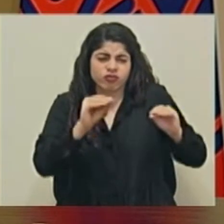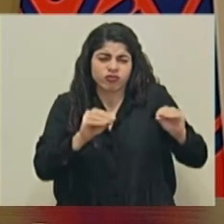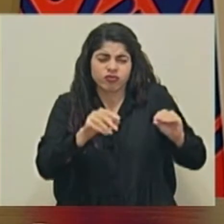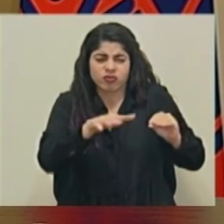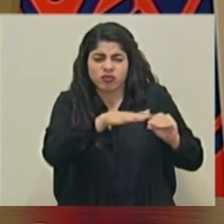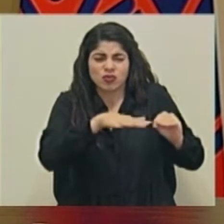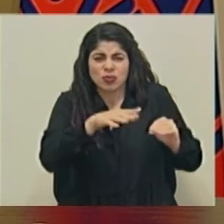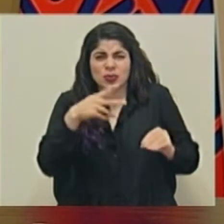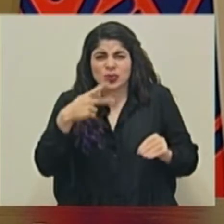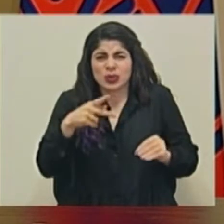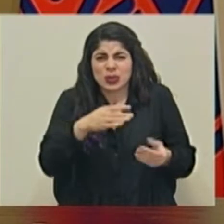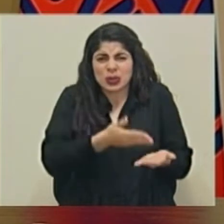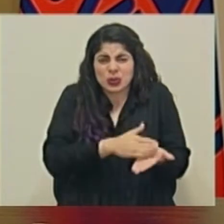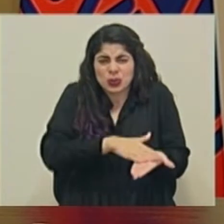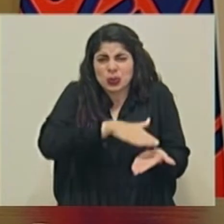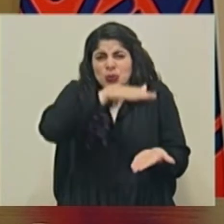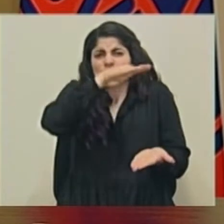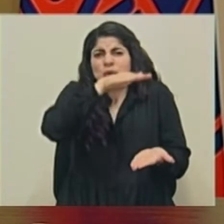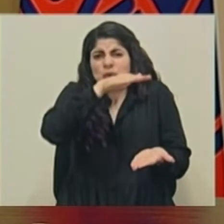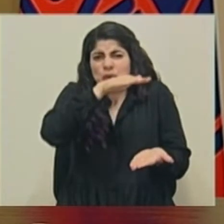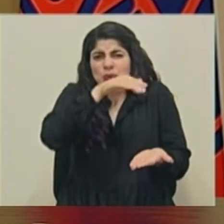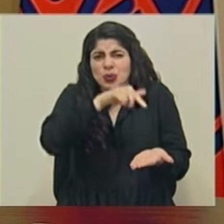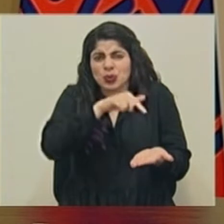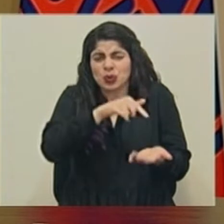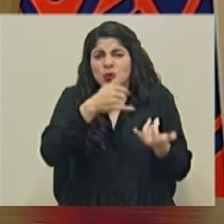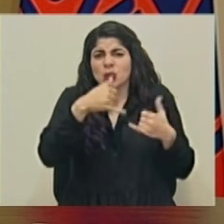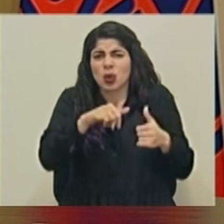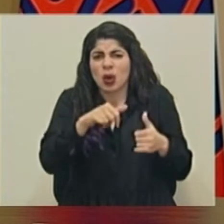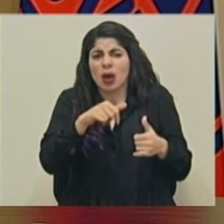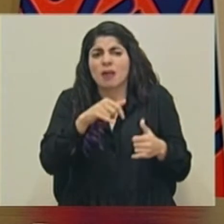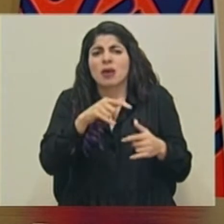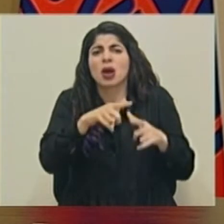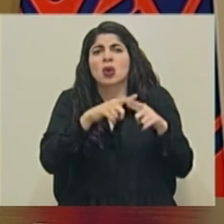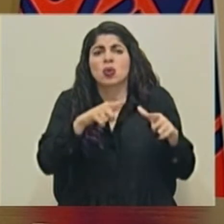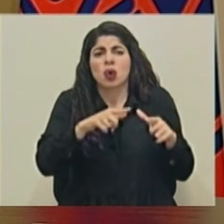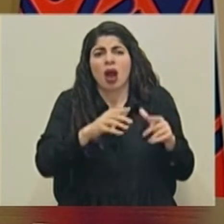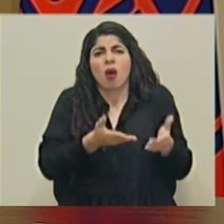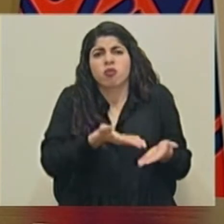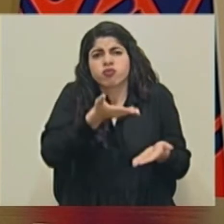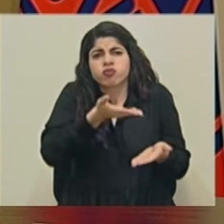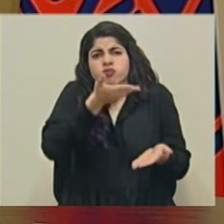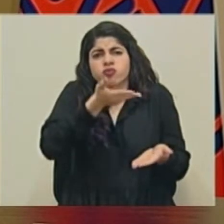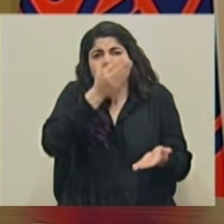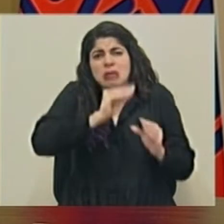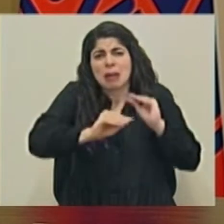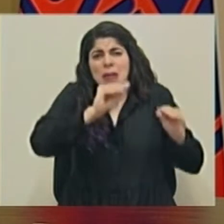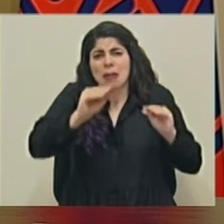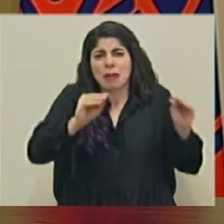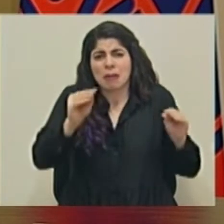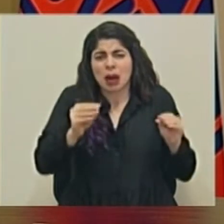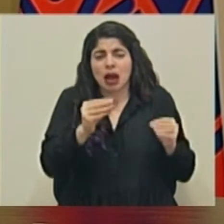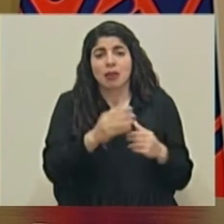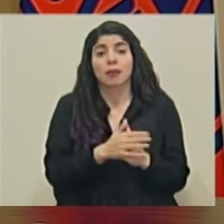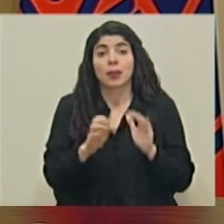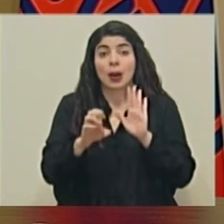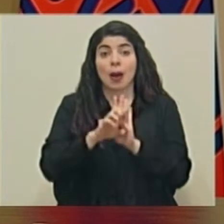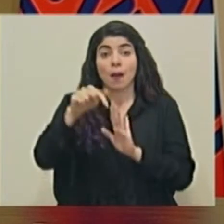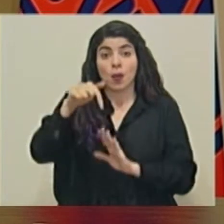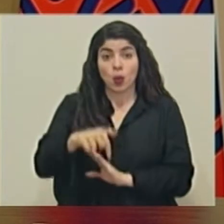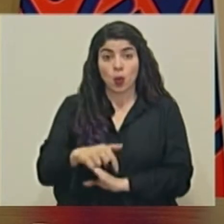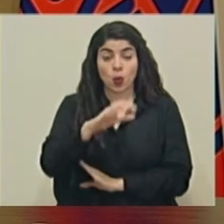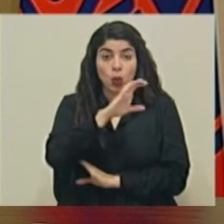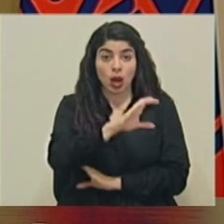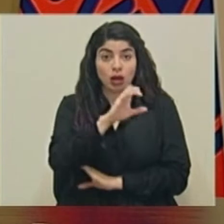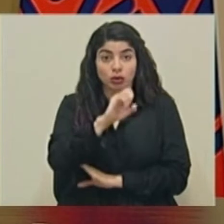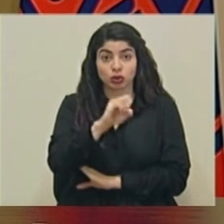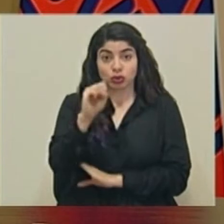riesgo aumentado de contagio. Tenemos aún comunidades que tienen transmisión a la alza. Por ejemplo, para hoy, la Caja Costalicense de